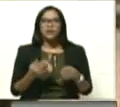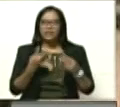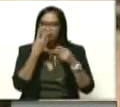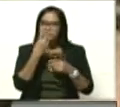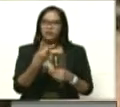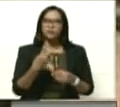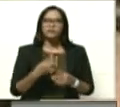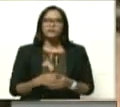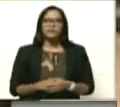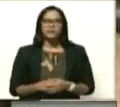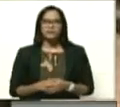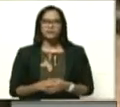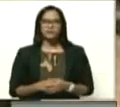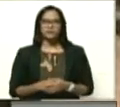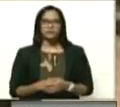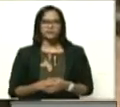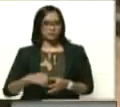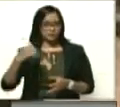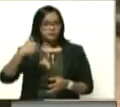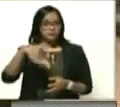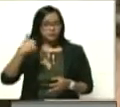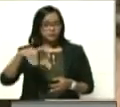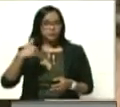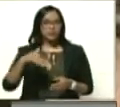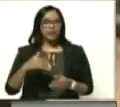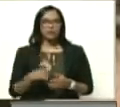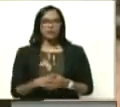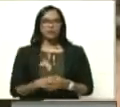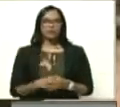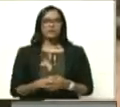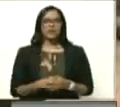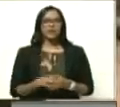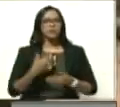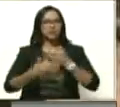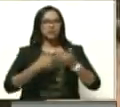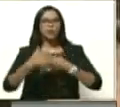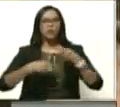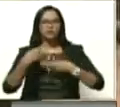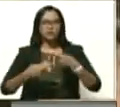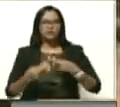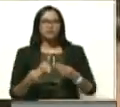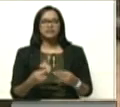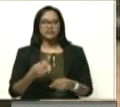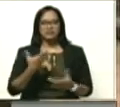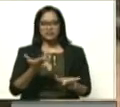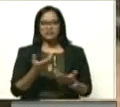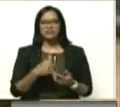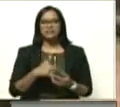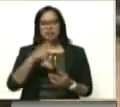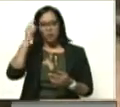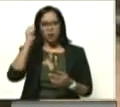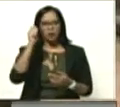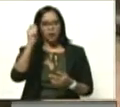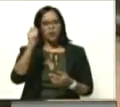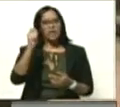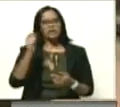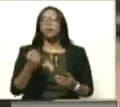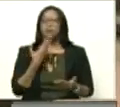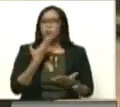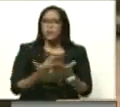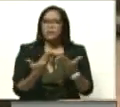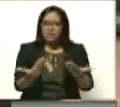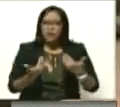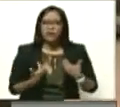el derecho, a través del proceso revolucionario, de ser protagonista, porque nos dieron la oportunidad de serlo.